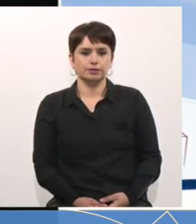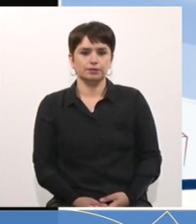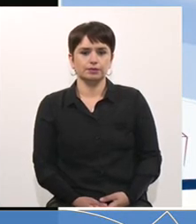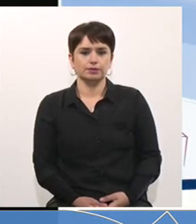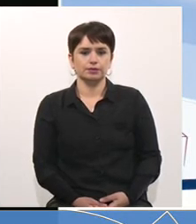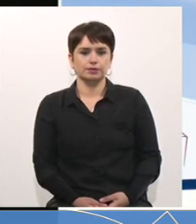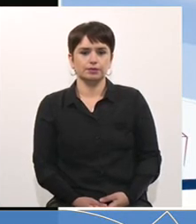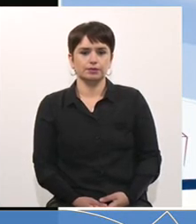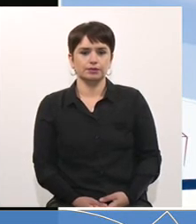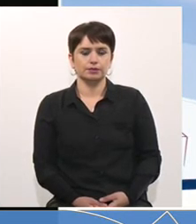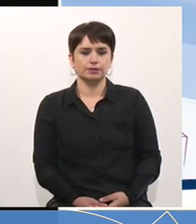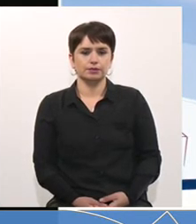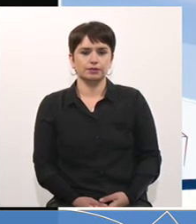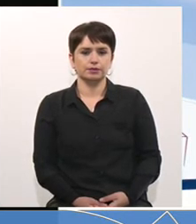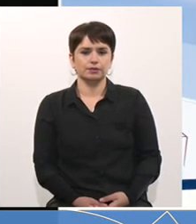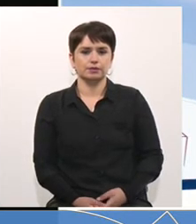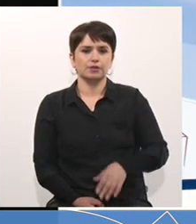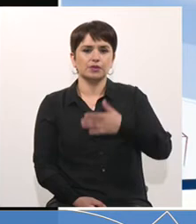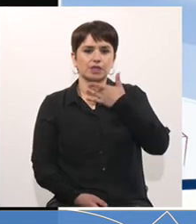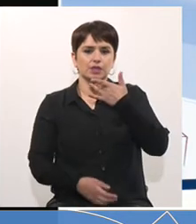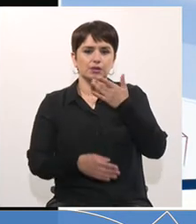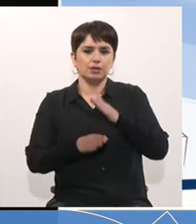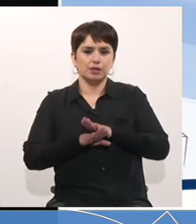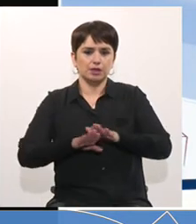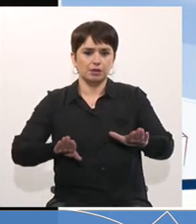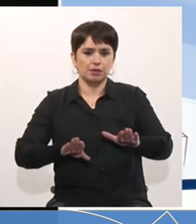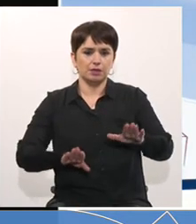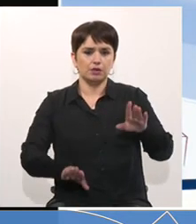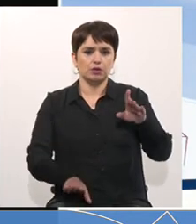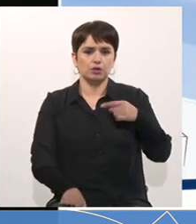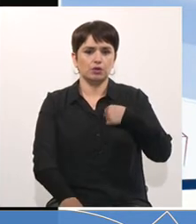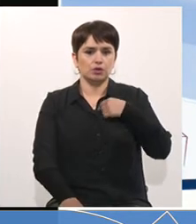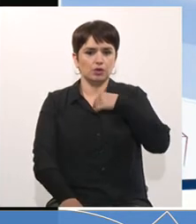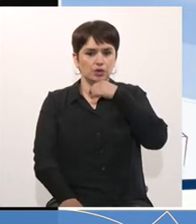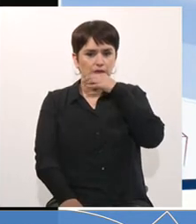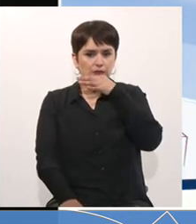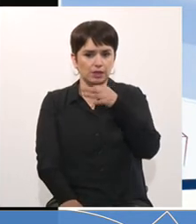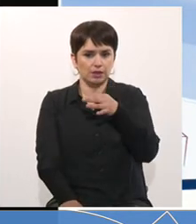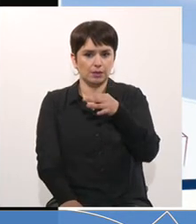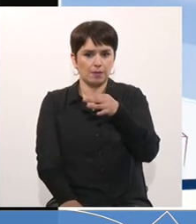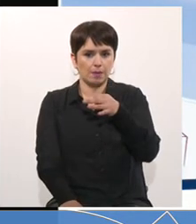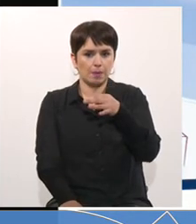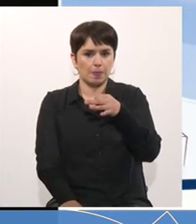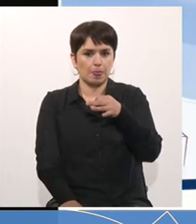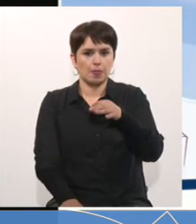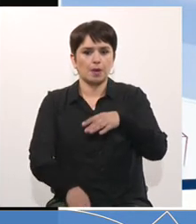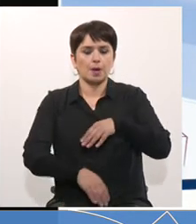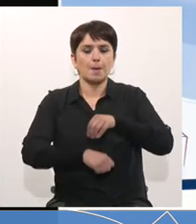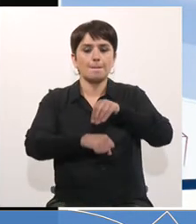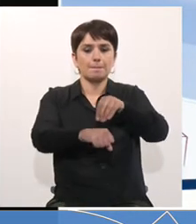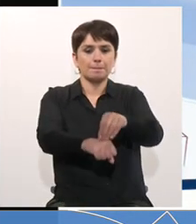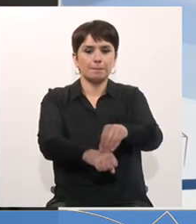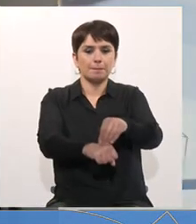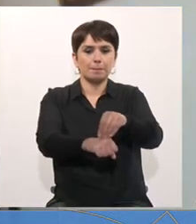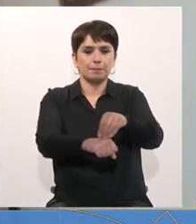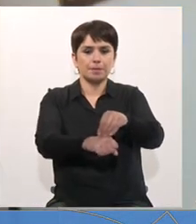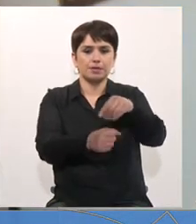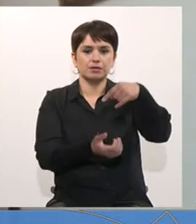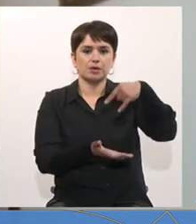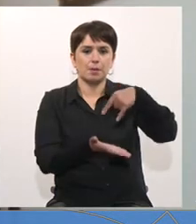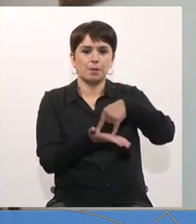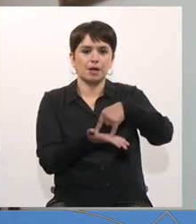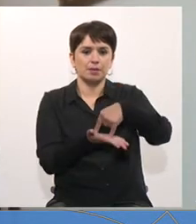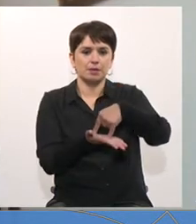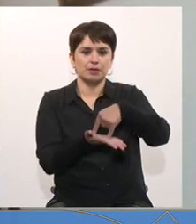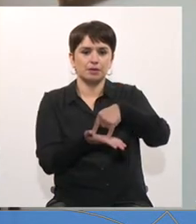Perfecto. Voy simplemente terminando. Yo terminaría simplemente con un llamado al Parlamento, lo